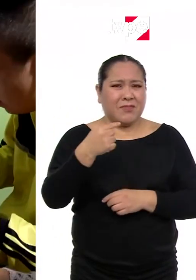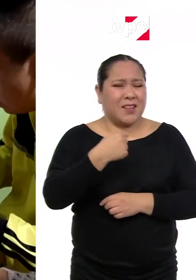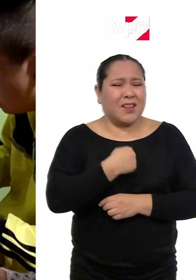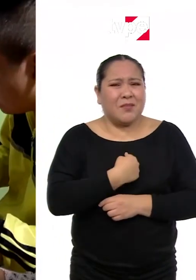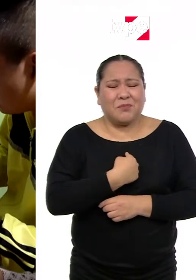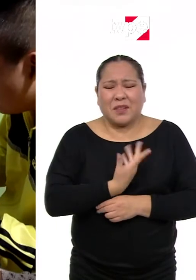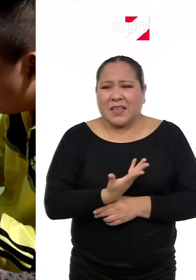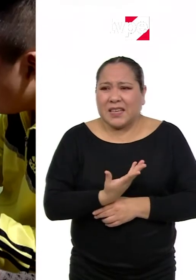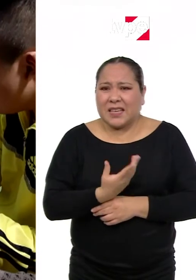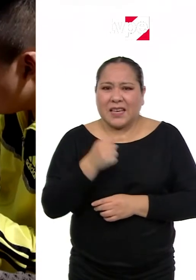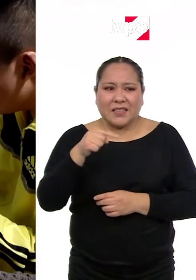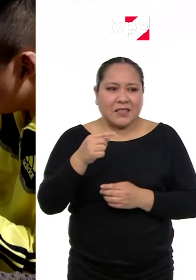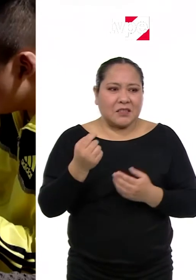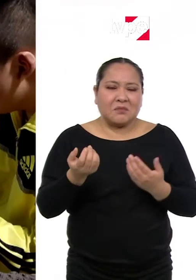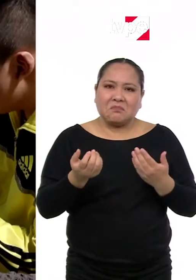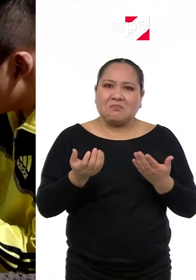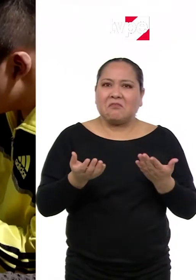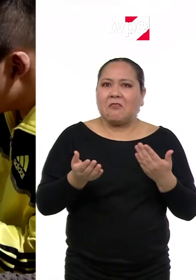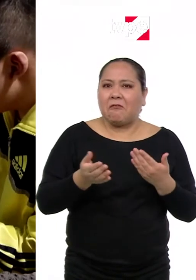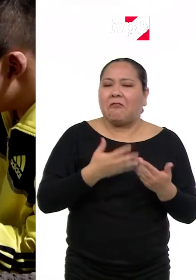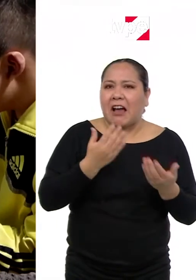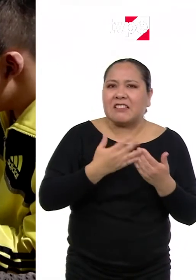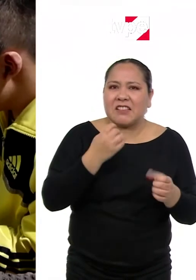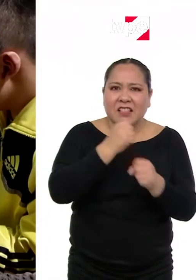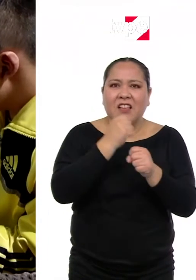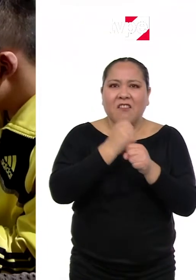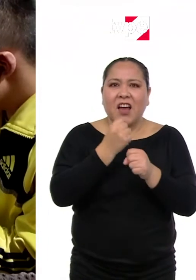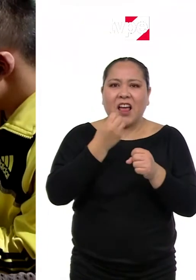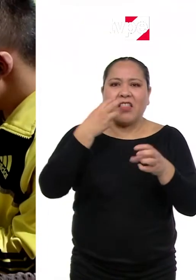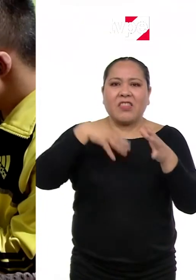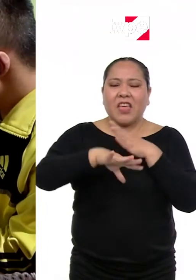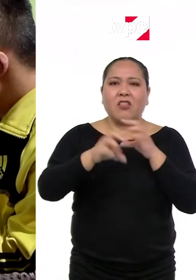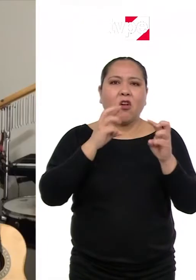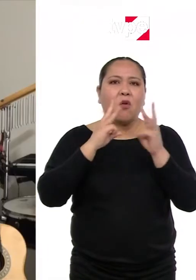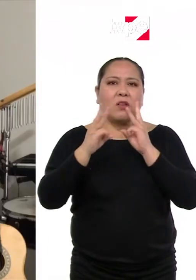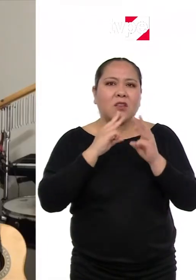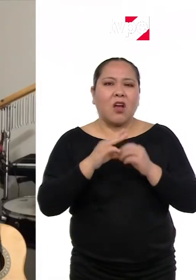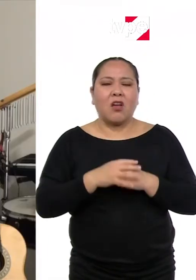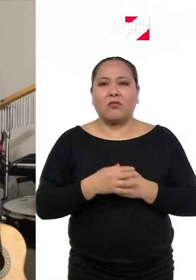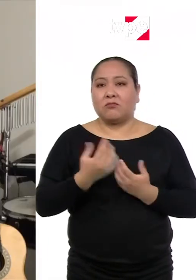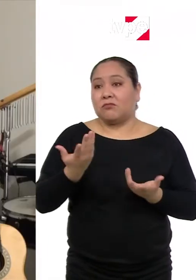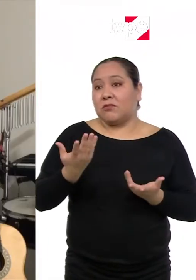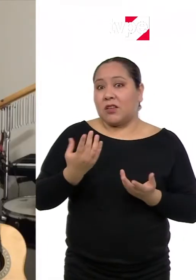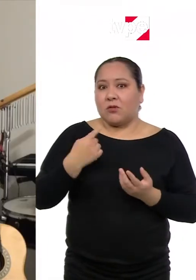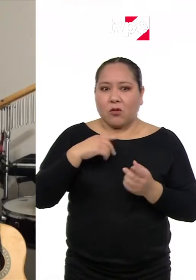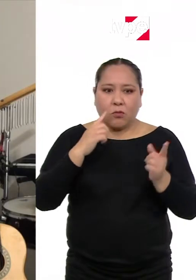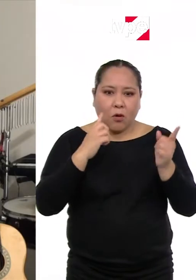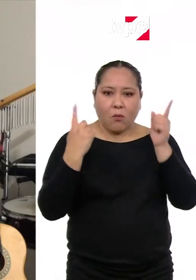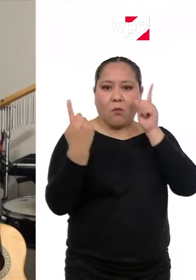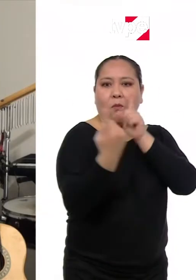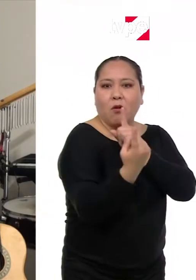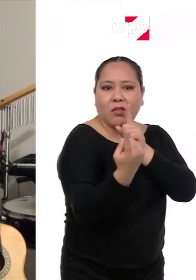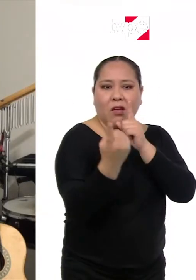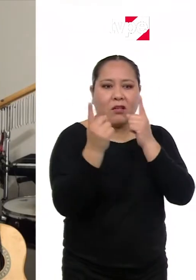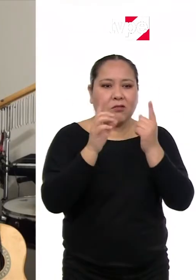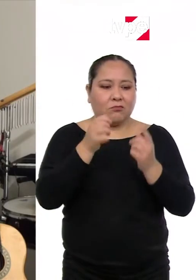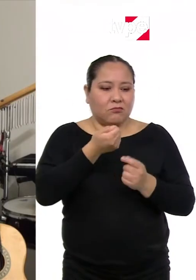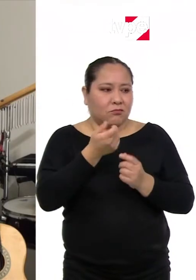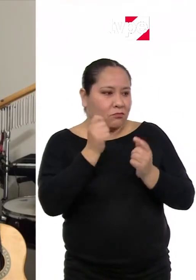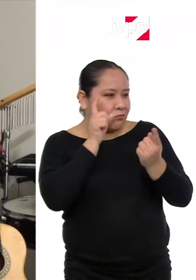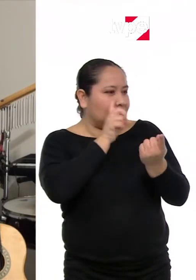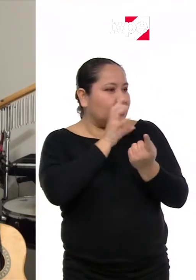Para mí es muy práctico trabajar por WhatsApp o por Messenger porque yo puedo voltear la pantalla